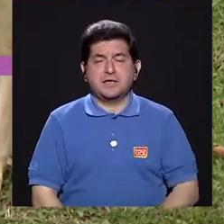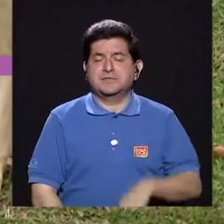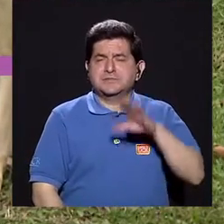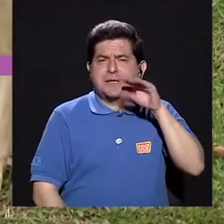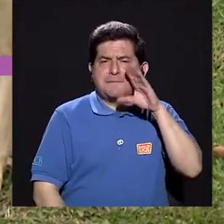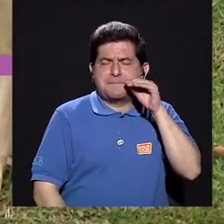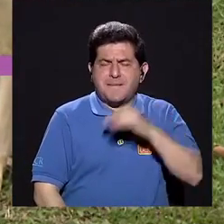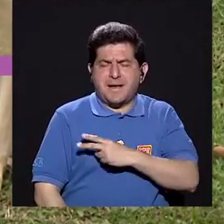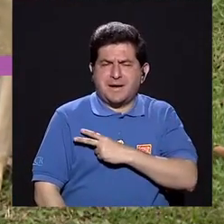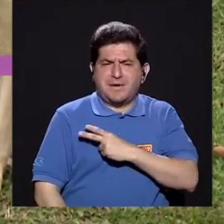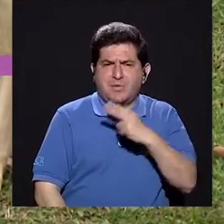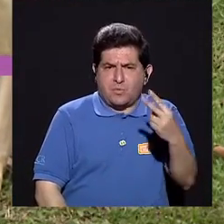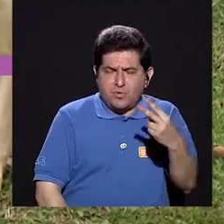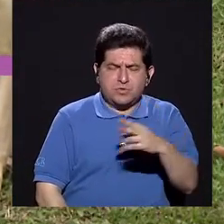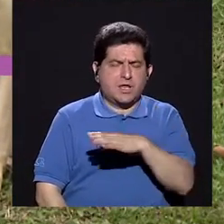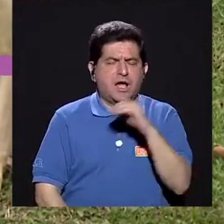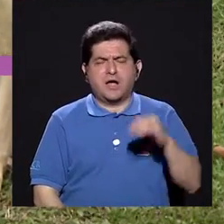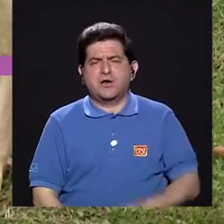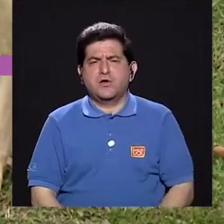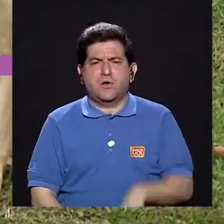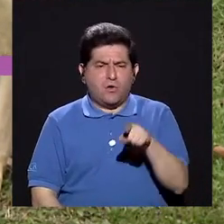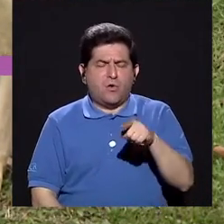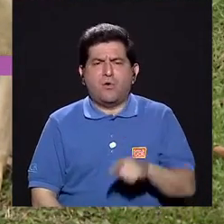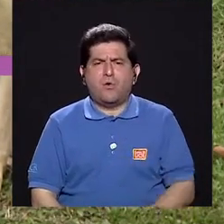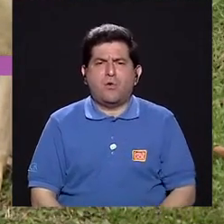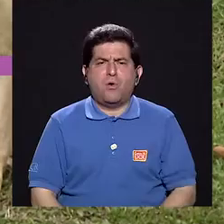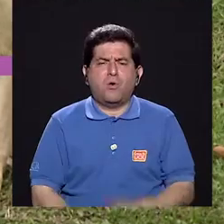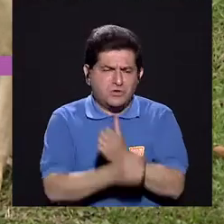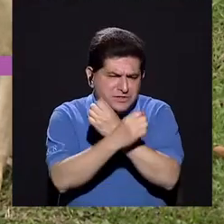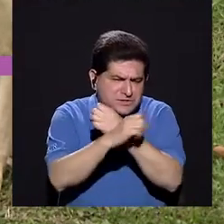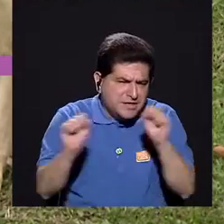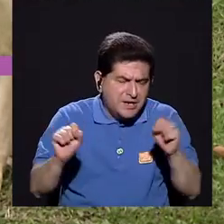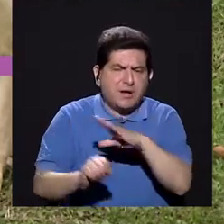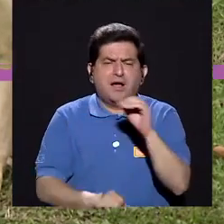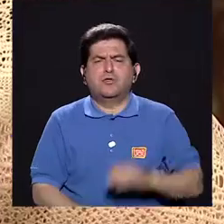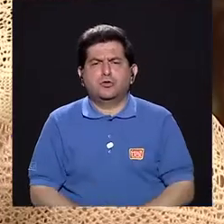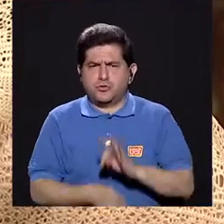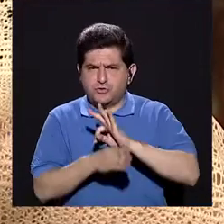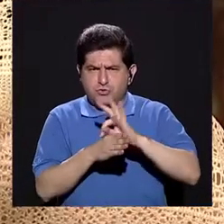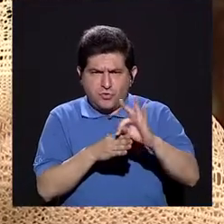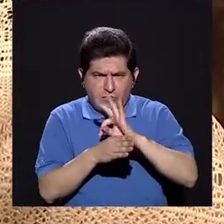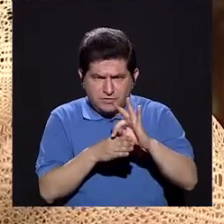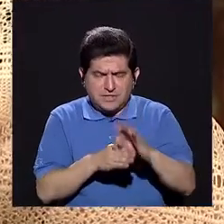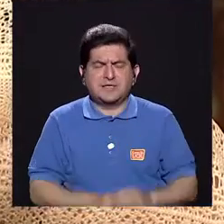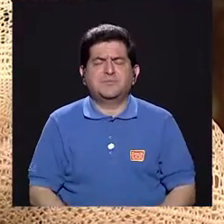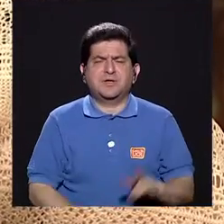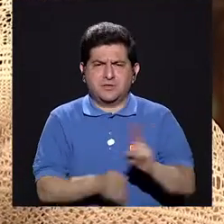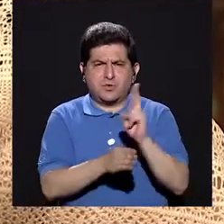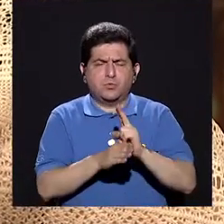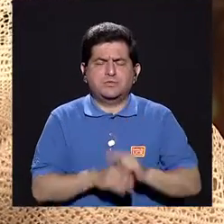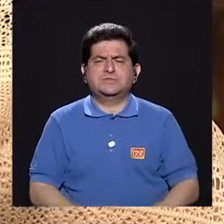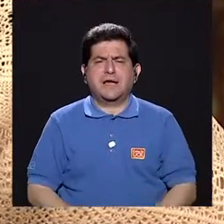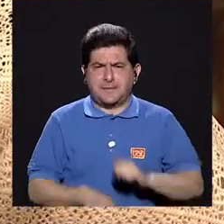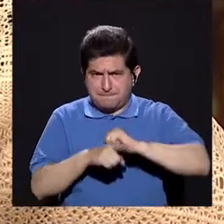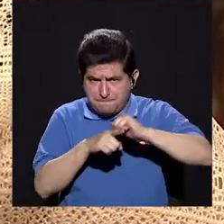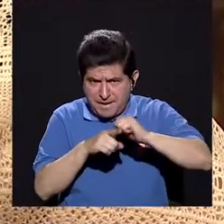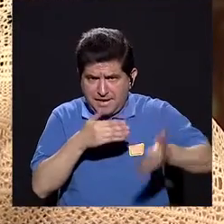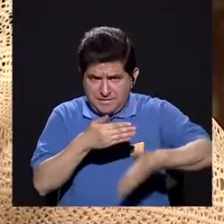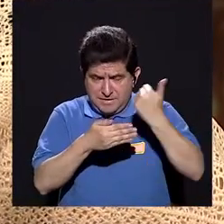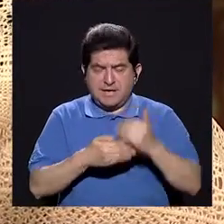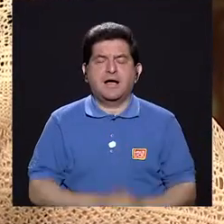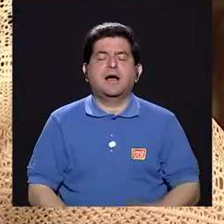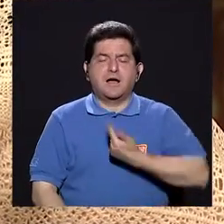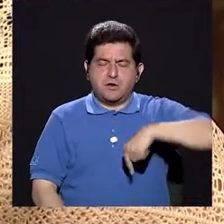voluntarios, son perros donados, son perros rescatados, se entrenan previo? Bueno, nosotros utilizamos perros